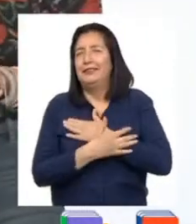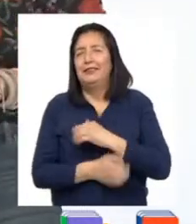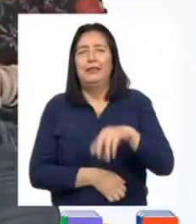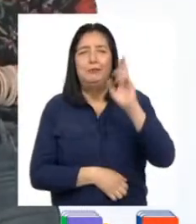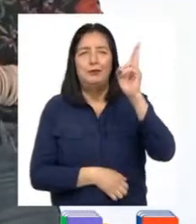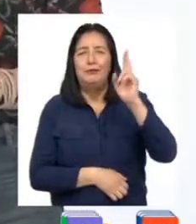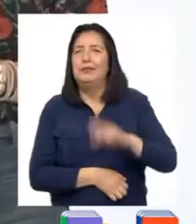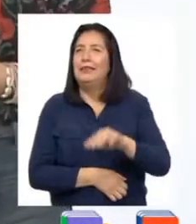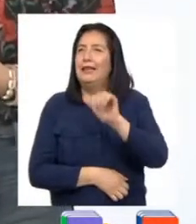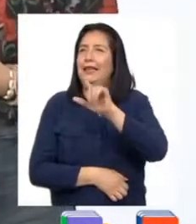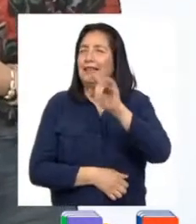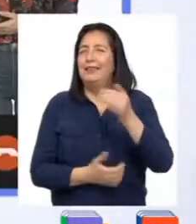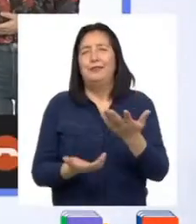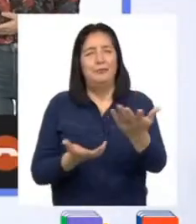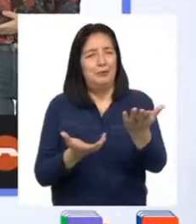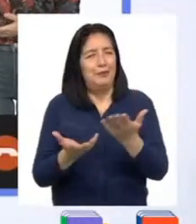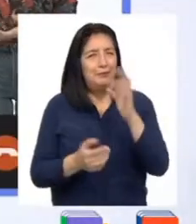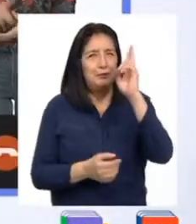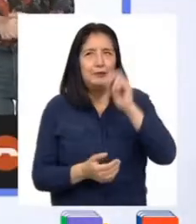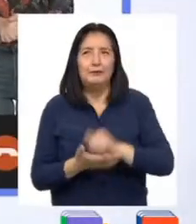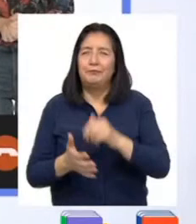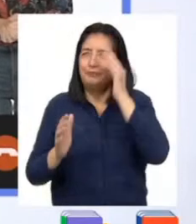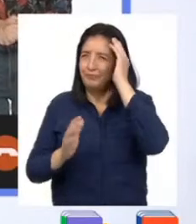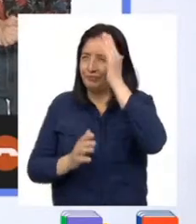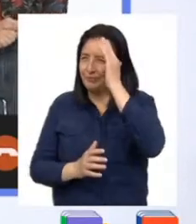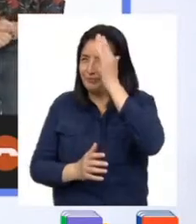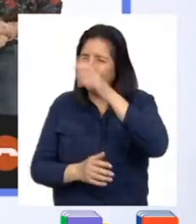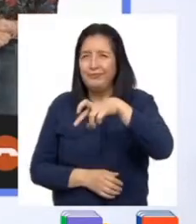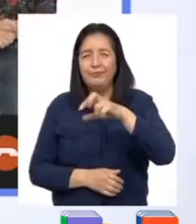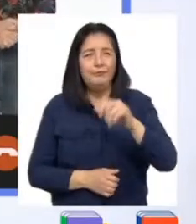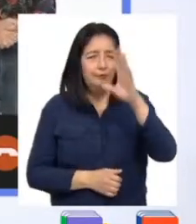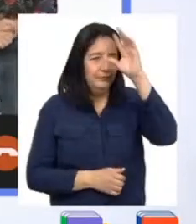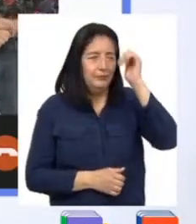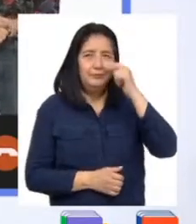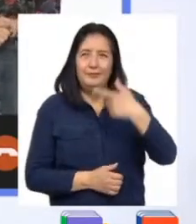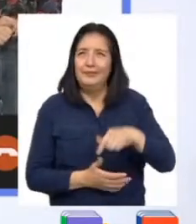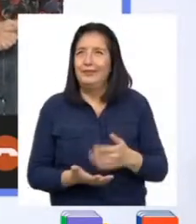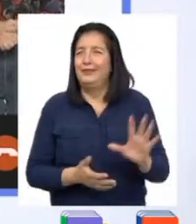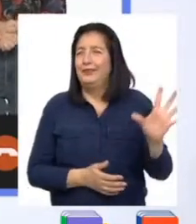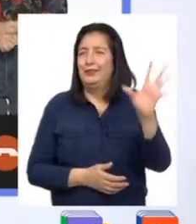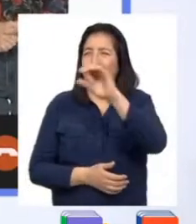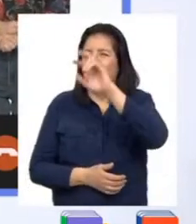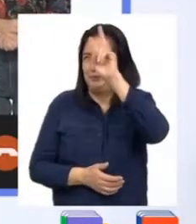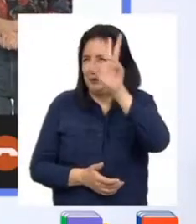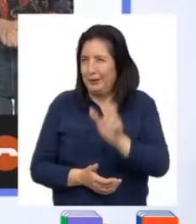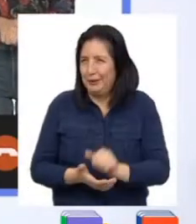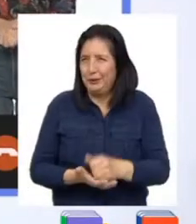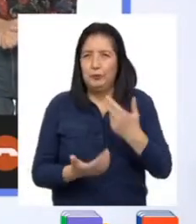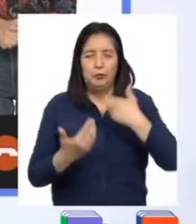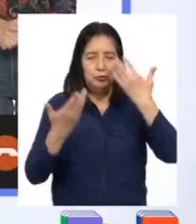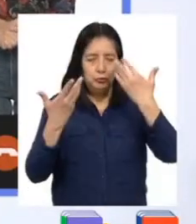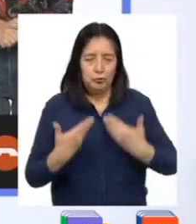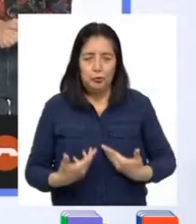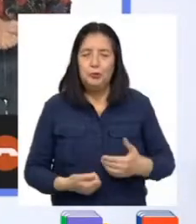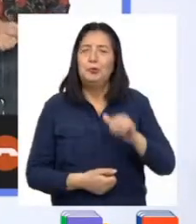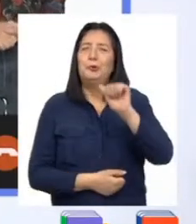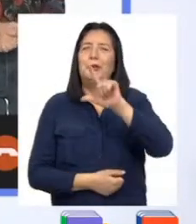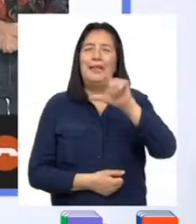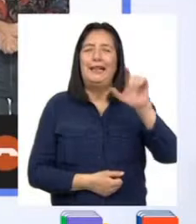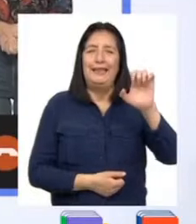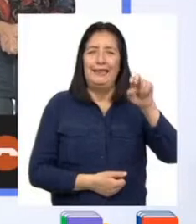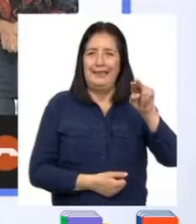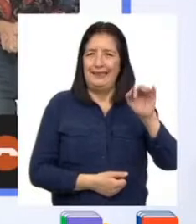Aleni. ¡Bienvenida, profesora! ¡Hola, Pati! Chicas y chicos de todo el Perú. Soy la profesora Aleni